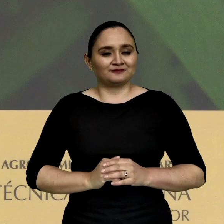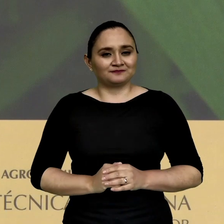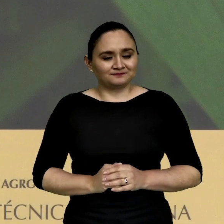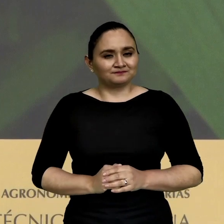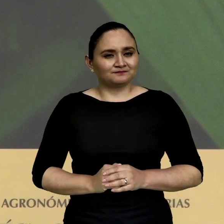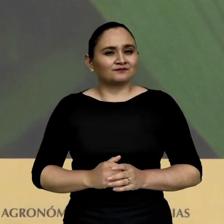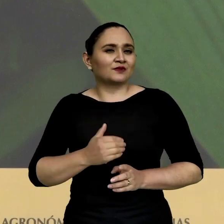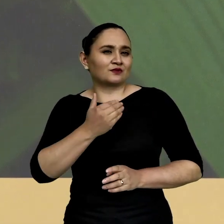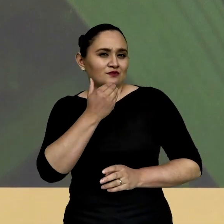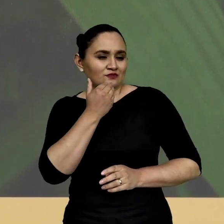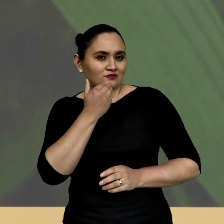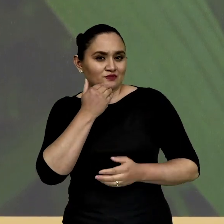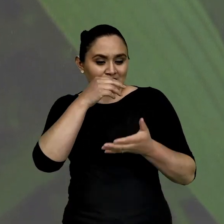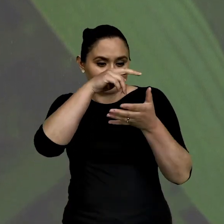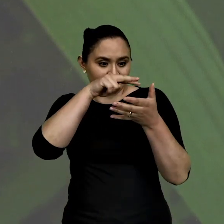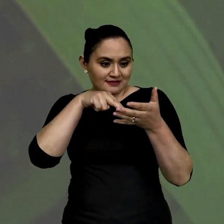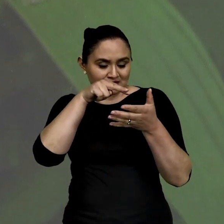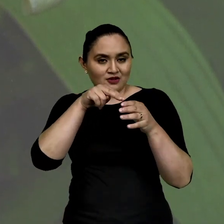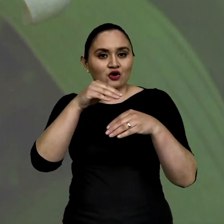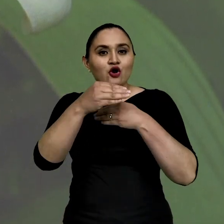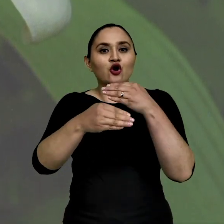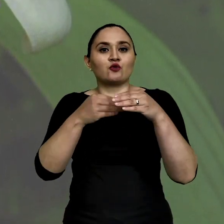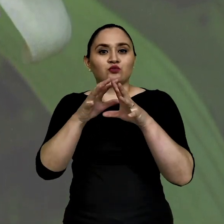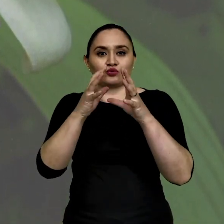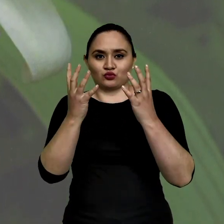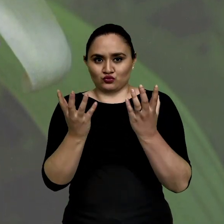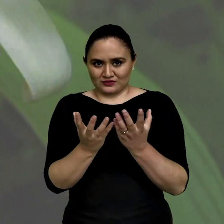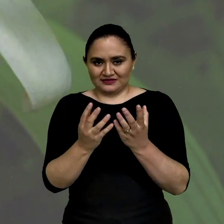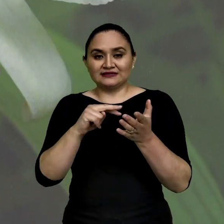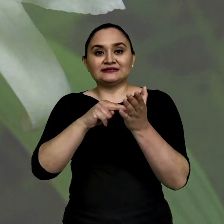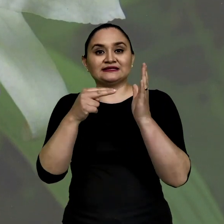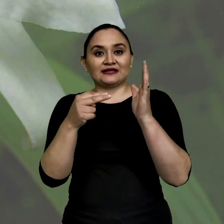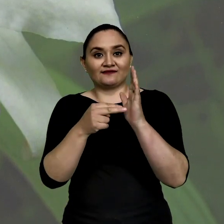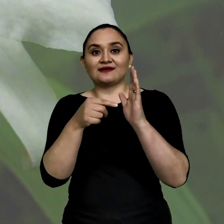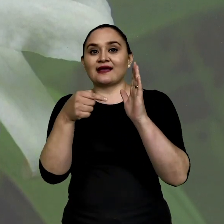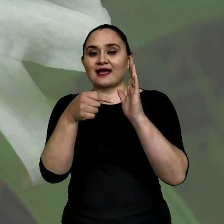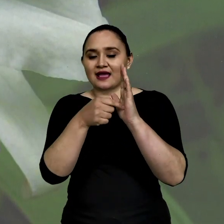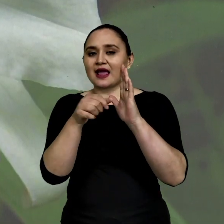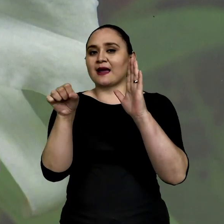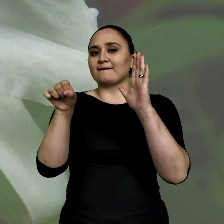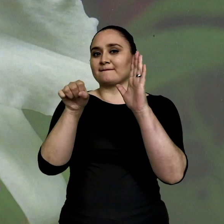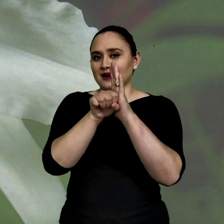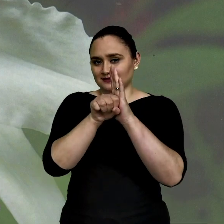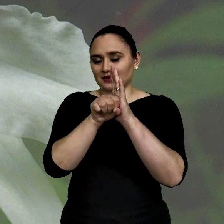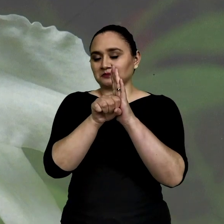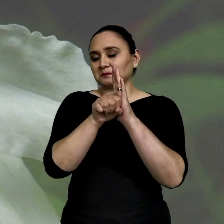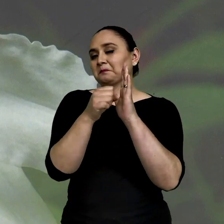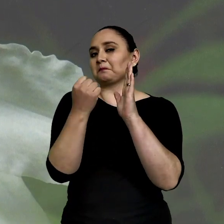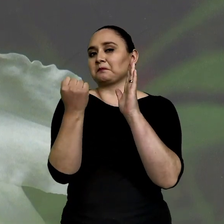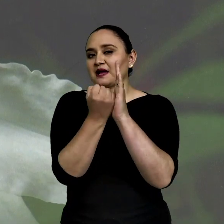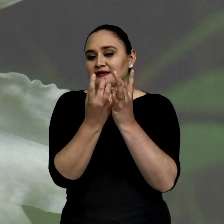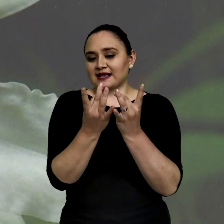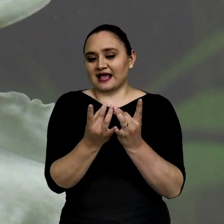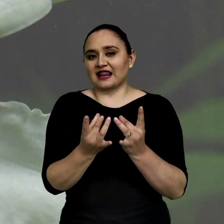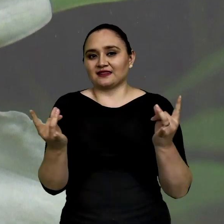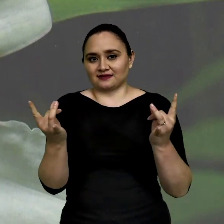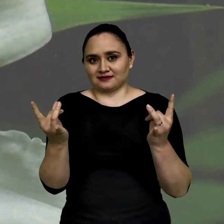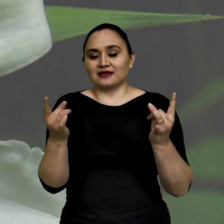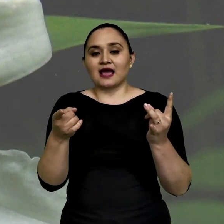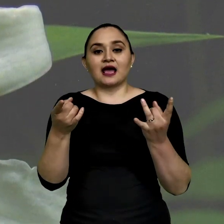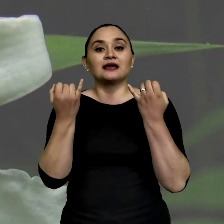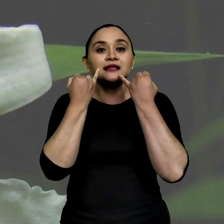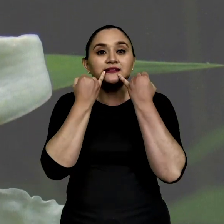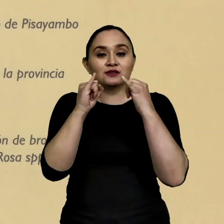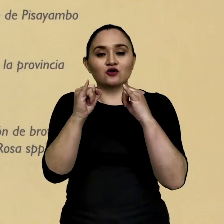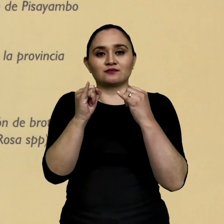son vistos a nivel mundial. Es decir, es una revista indexada. ¿Qué quiere decir esto? Bueno, está escrita en